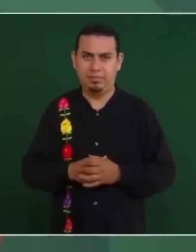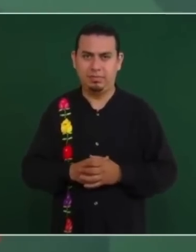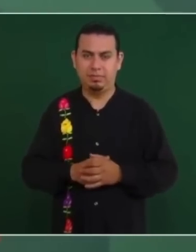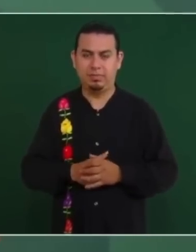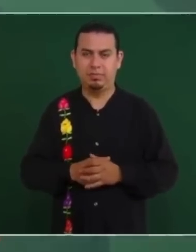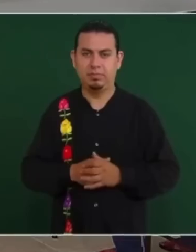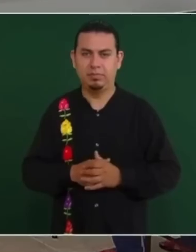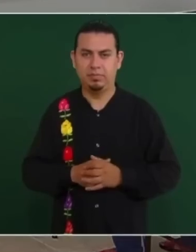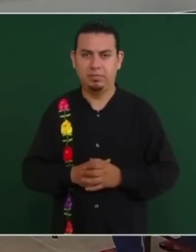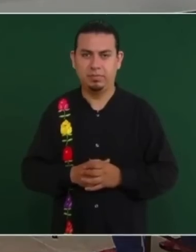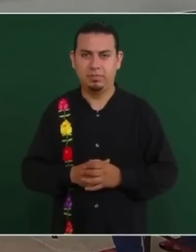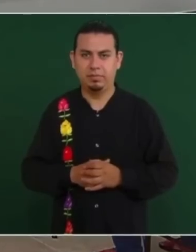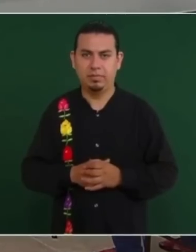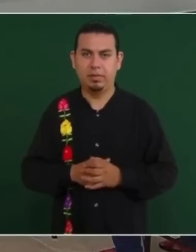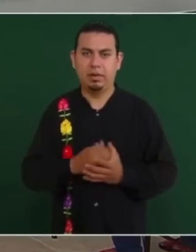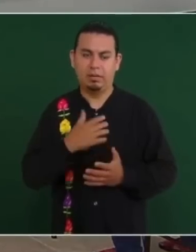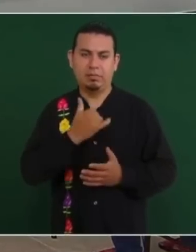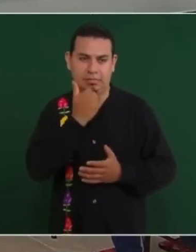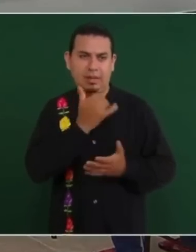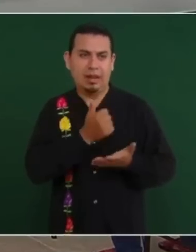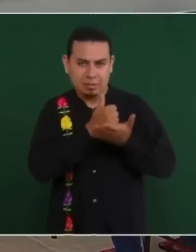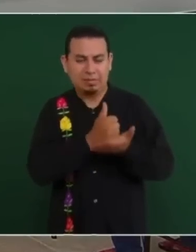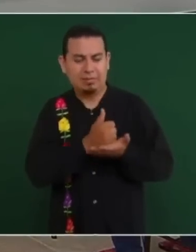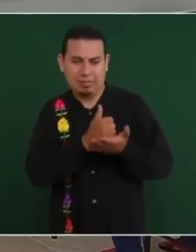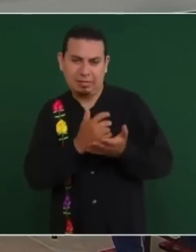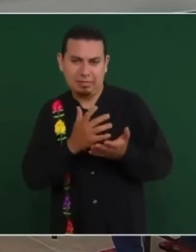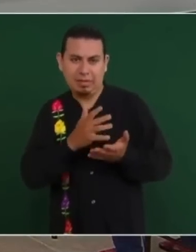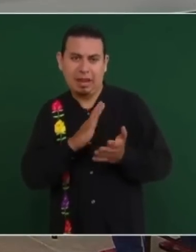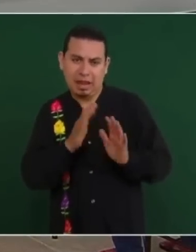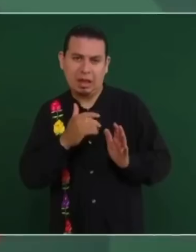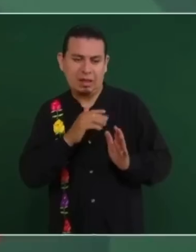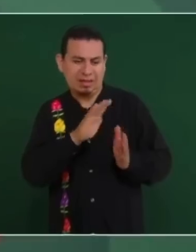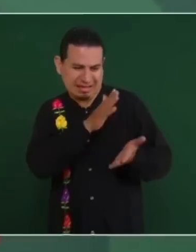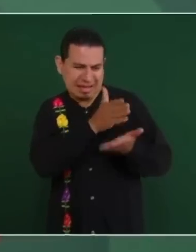no quieren cambiar,